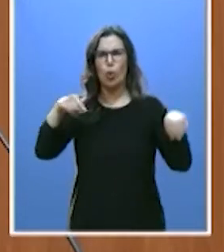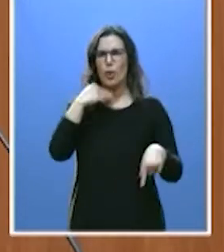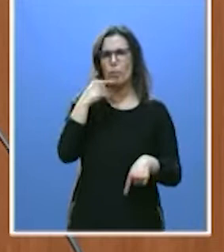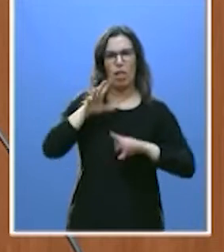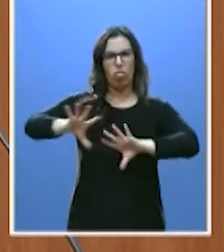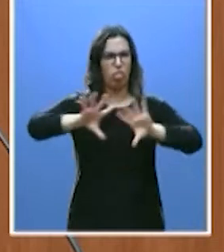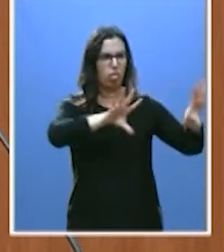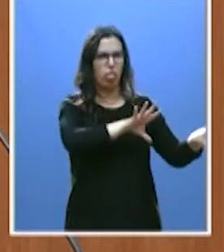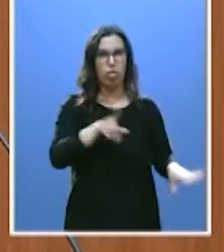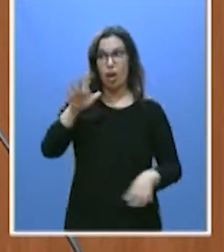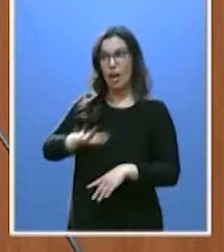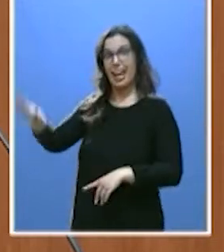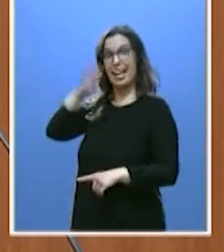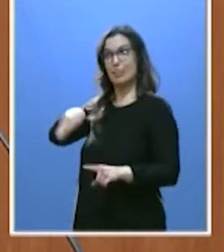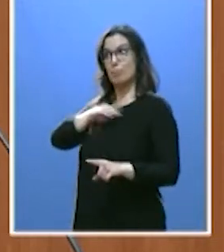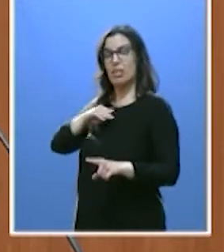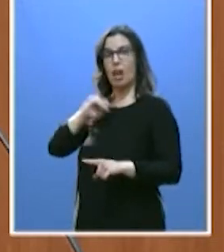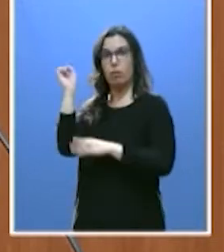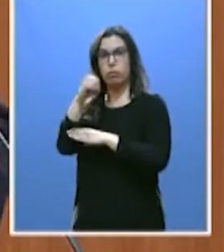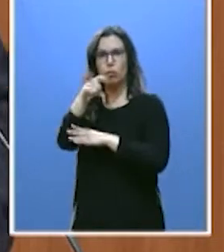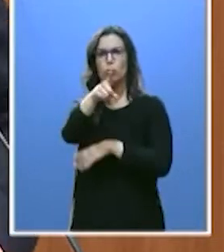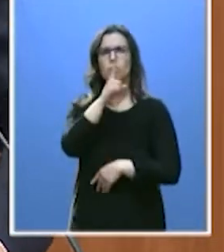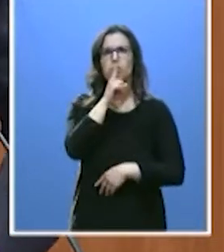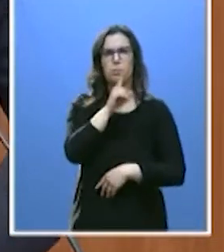Usted callaba. Usted callaba.